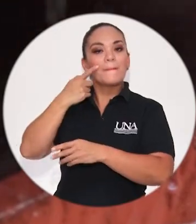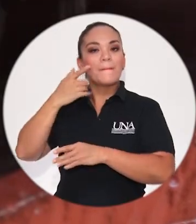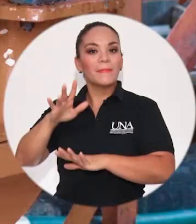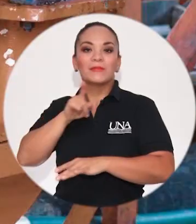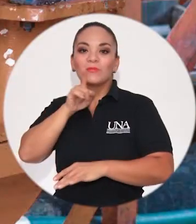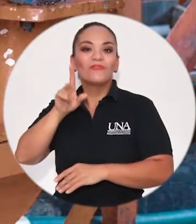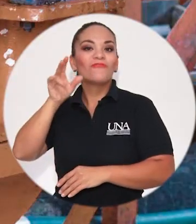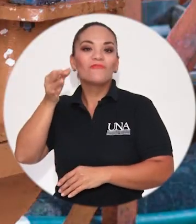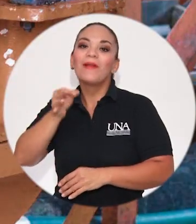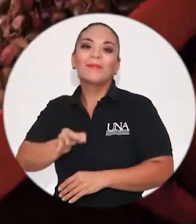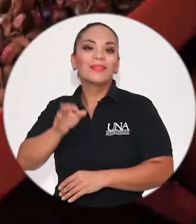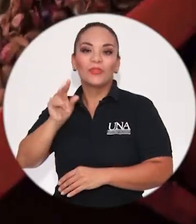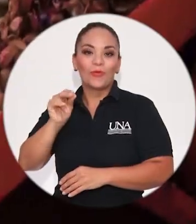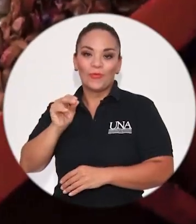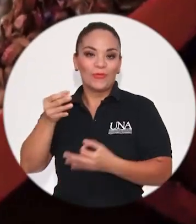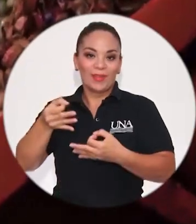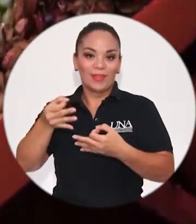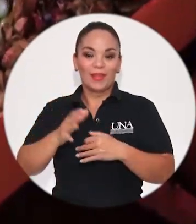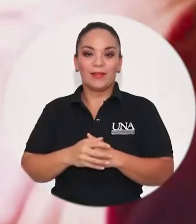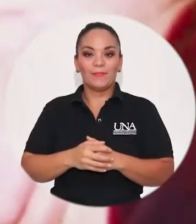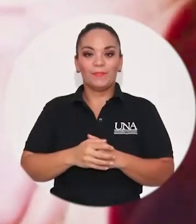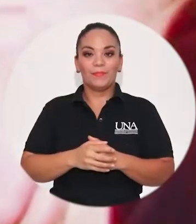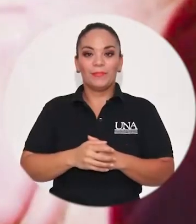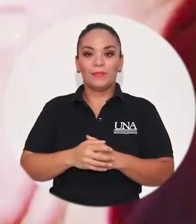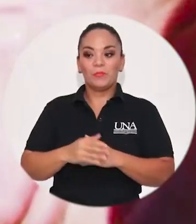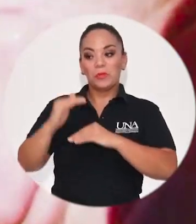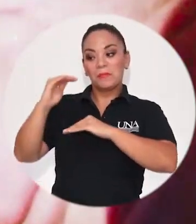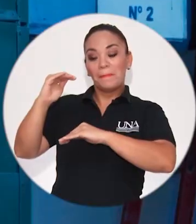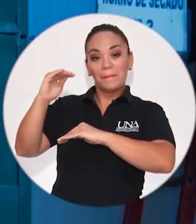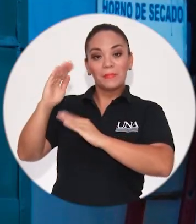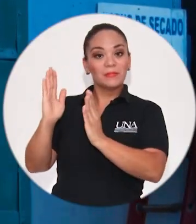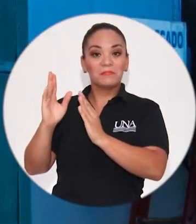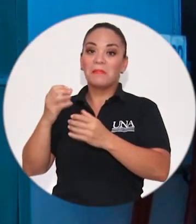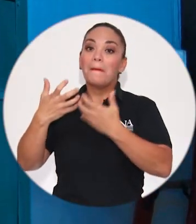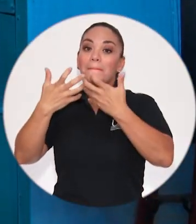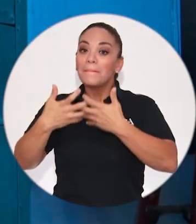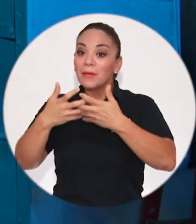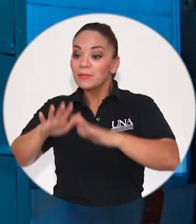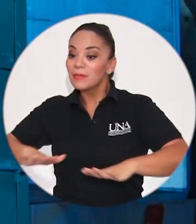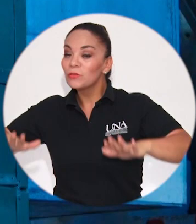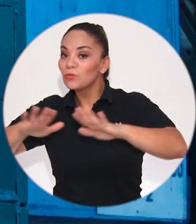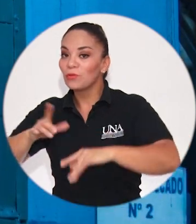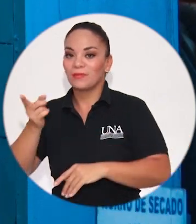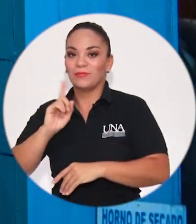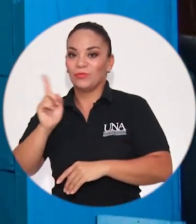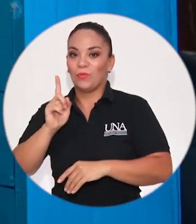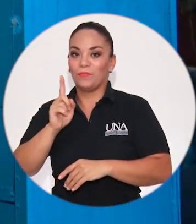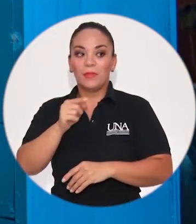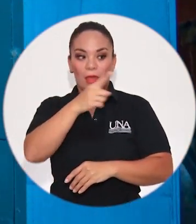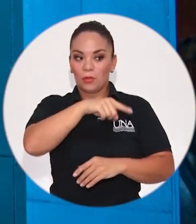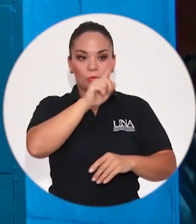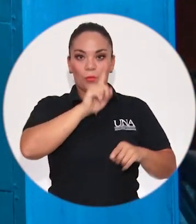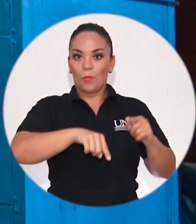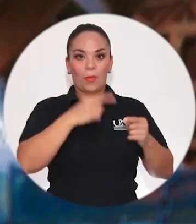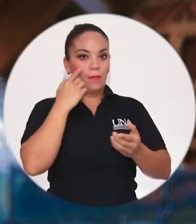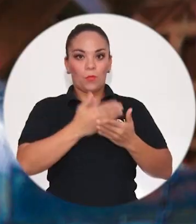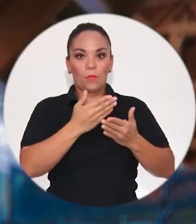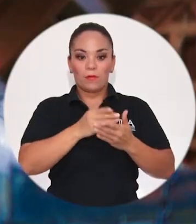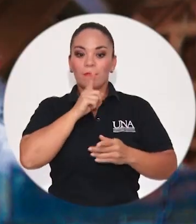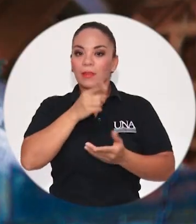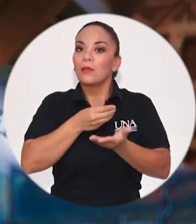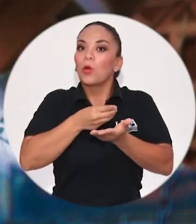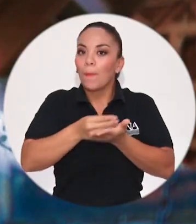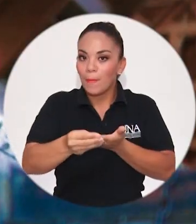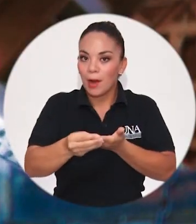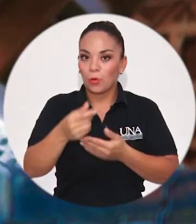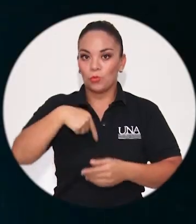porque son empresas que no están en nuestra zona, porque son empresas que no pueden probar que comprar un café Tarrasú verdaderamente y porque